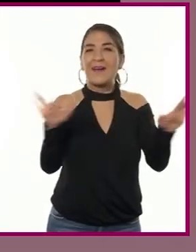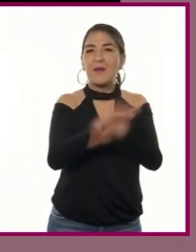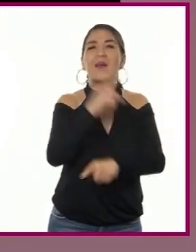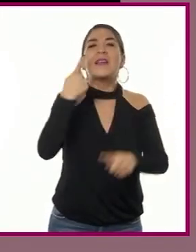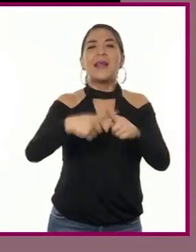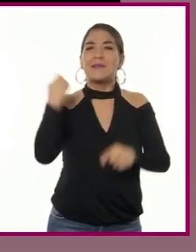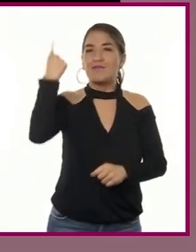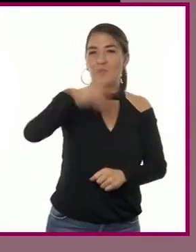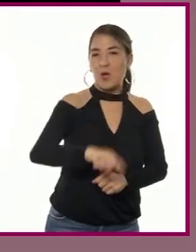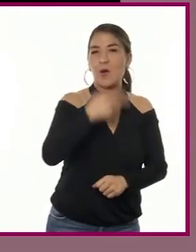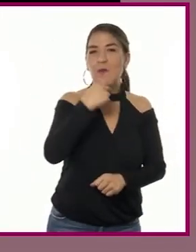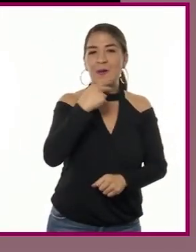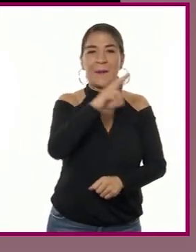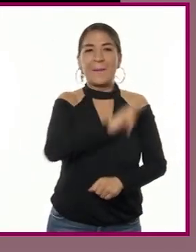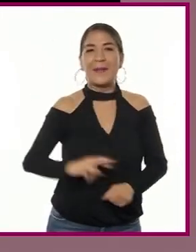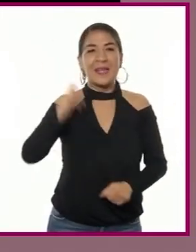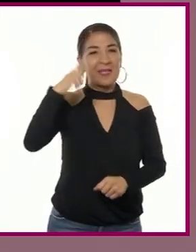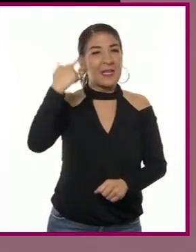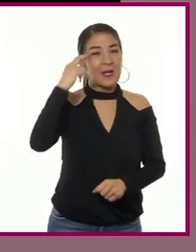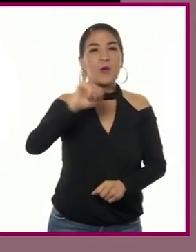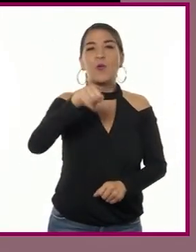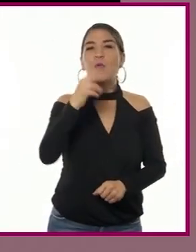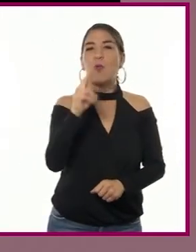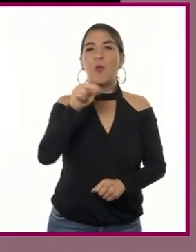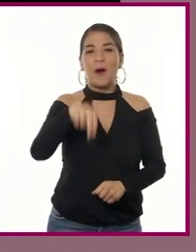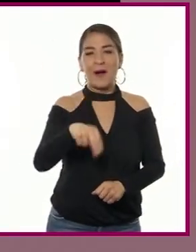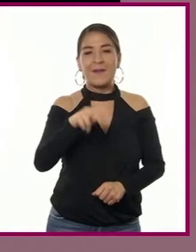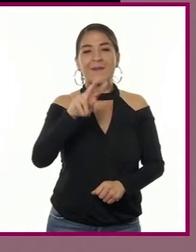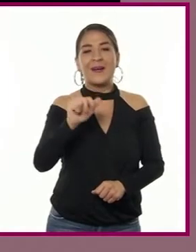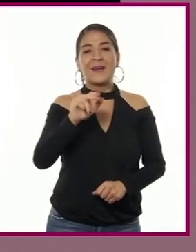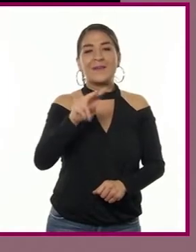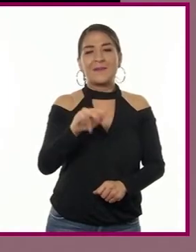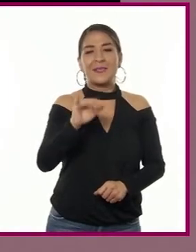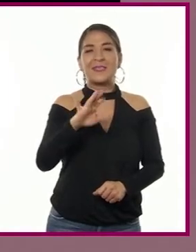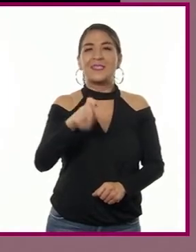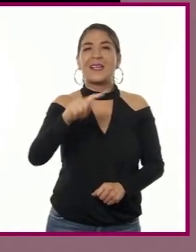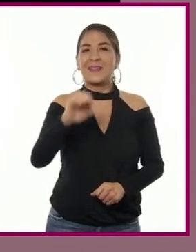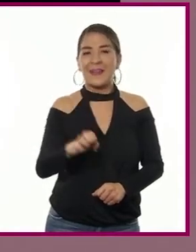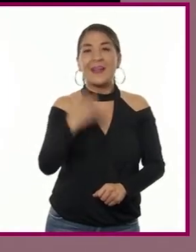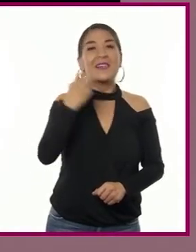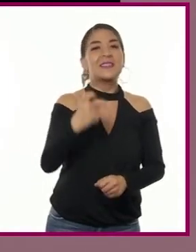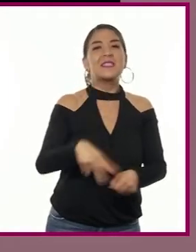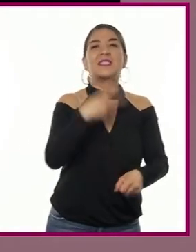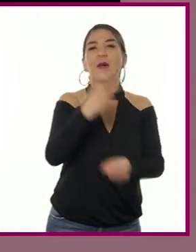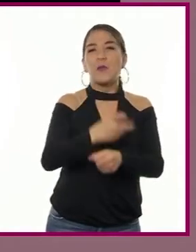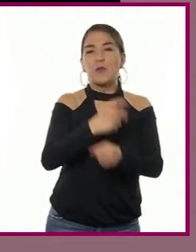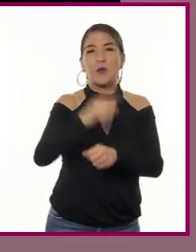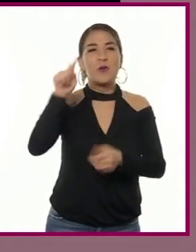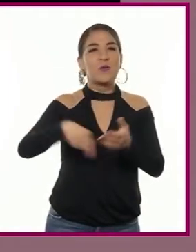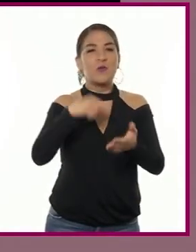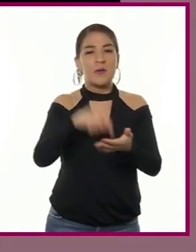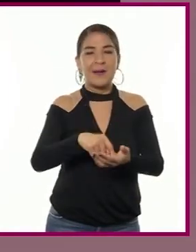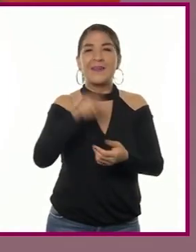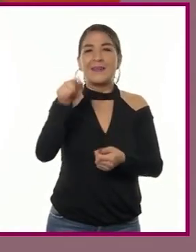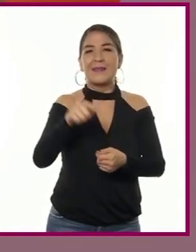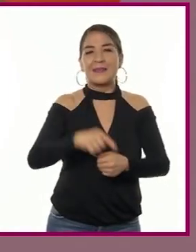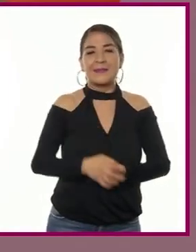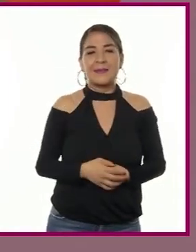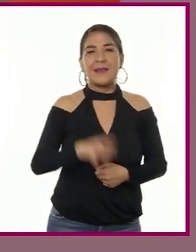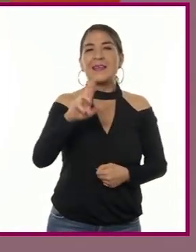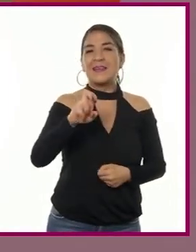del virrey, Juan Vicente de Güemes Pacheco de Padilla y Orcasitas, el segundo conde de Revillagigedo.